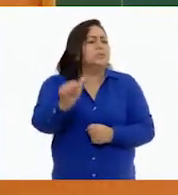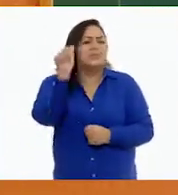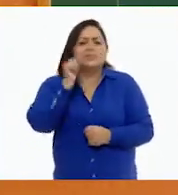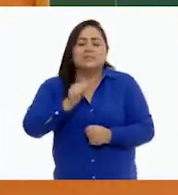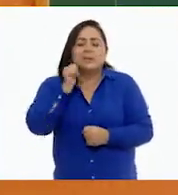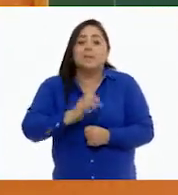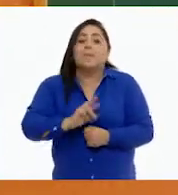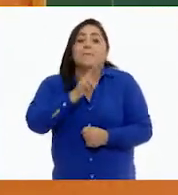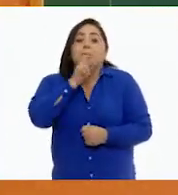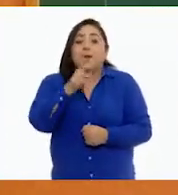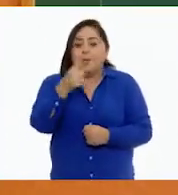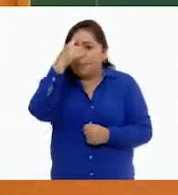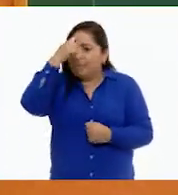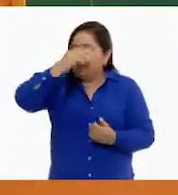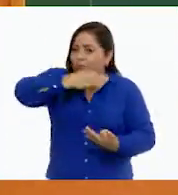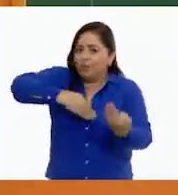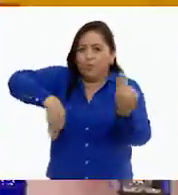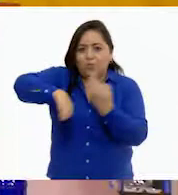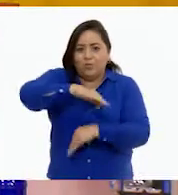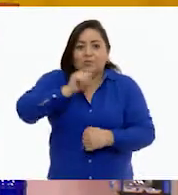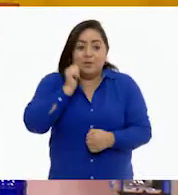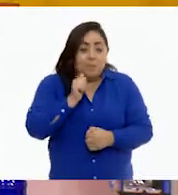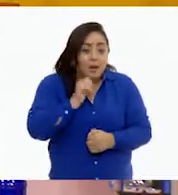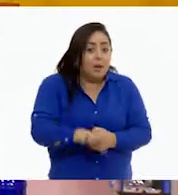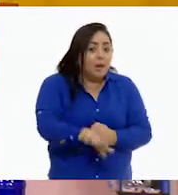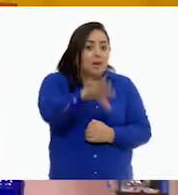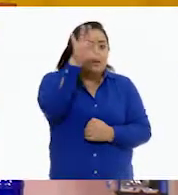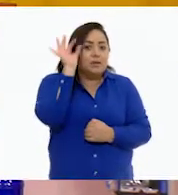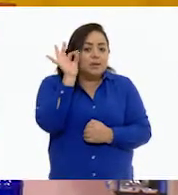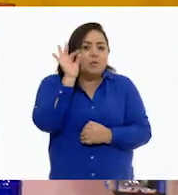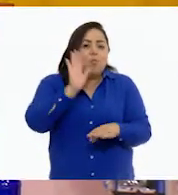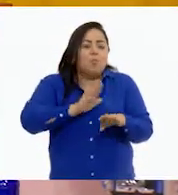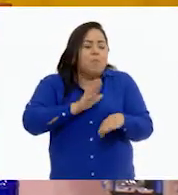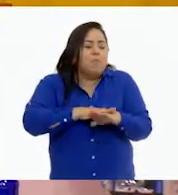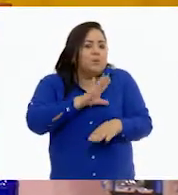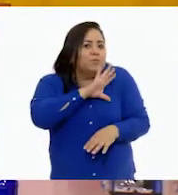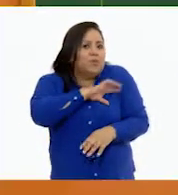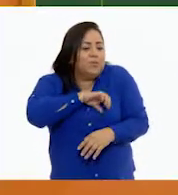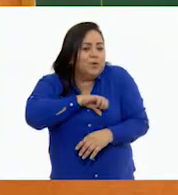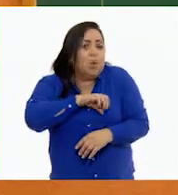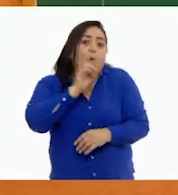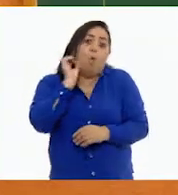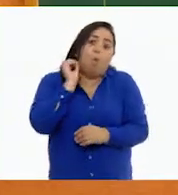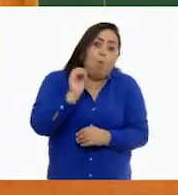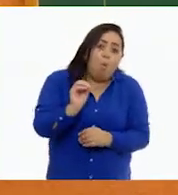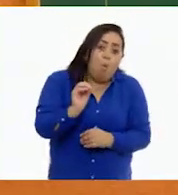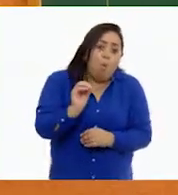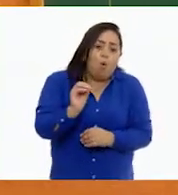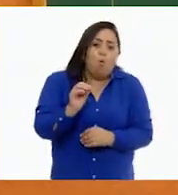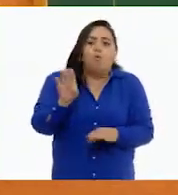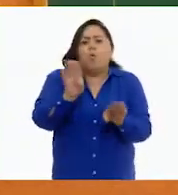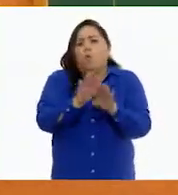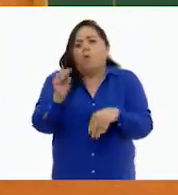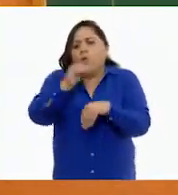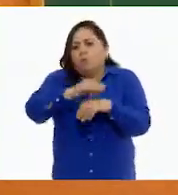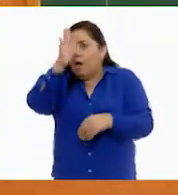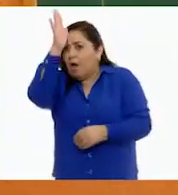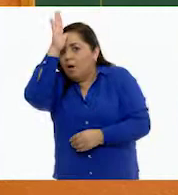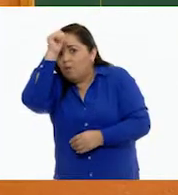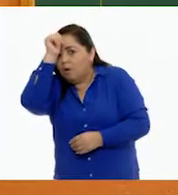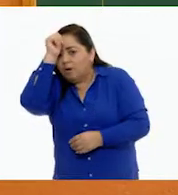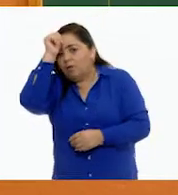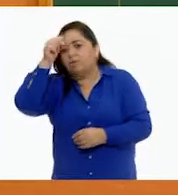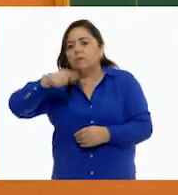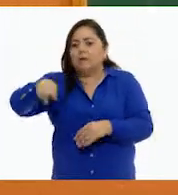lo mejor para todos. Elegir lo favorito o llegar a un acuerdo